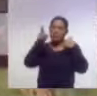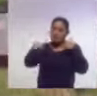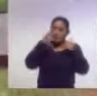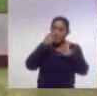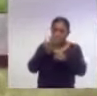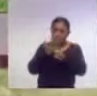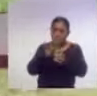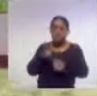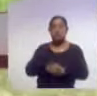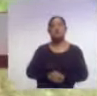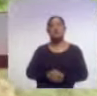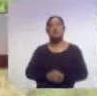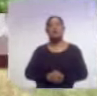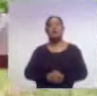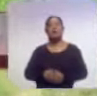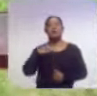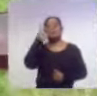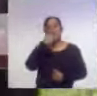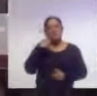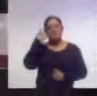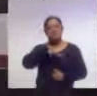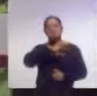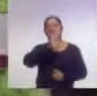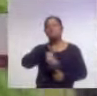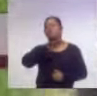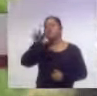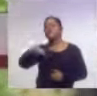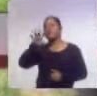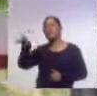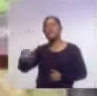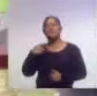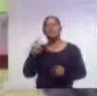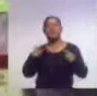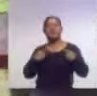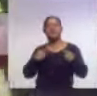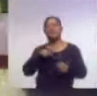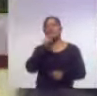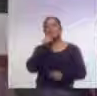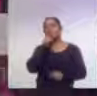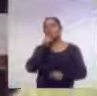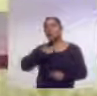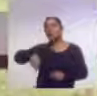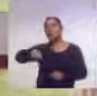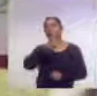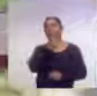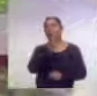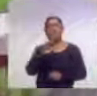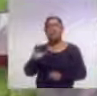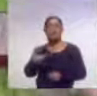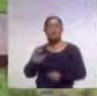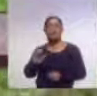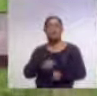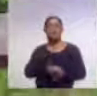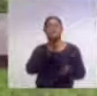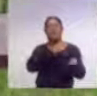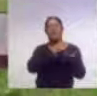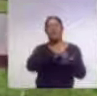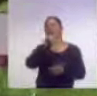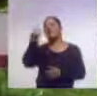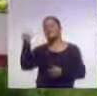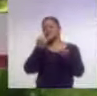comentas, después de horas de intensa búsqueda, elementos de la Coordinación Estatal de Protección Civil con apoyo de otras